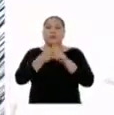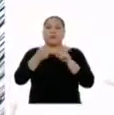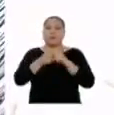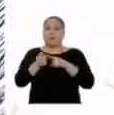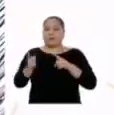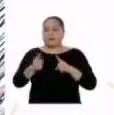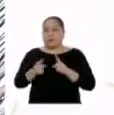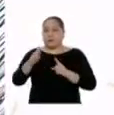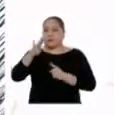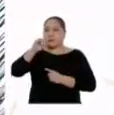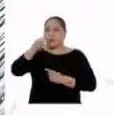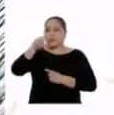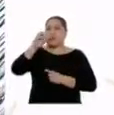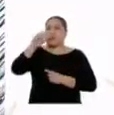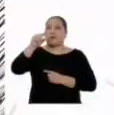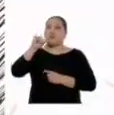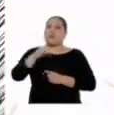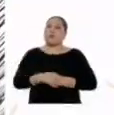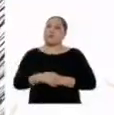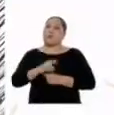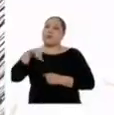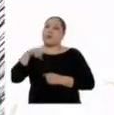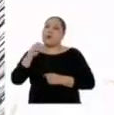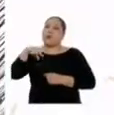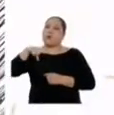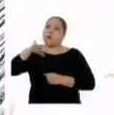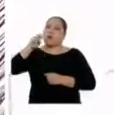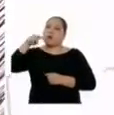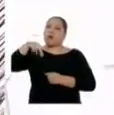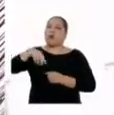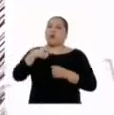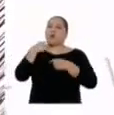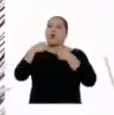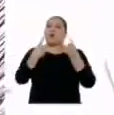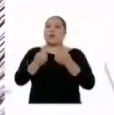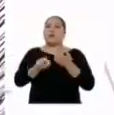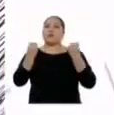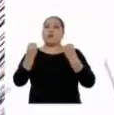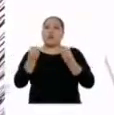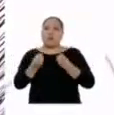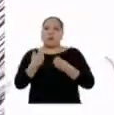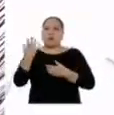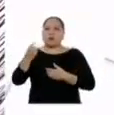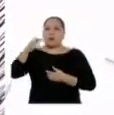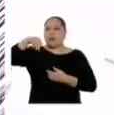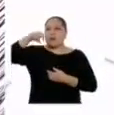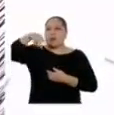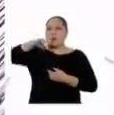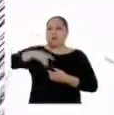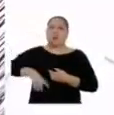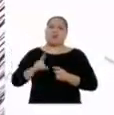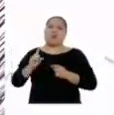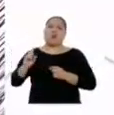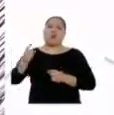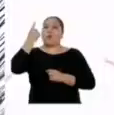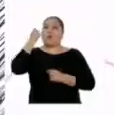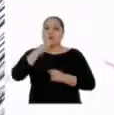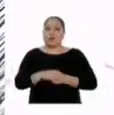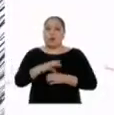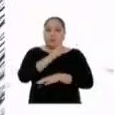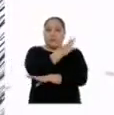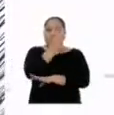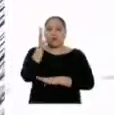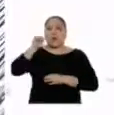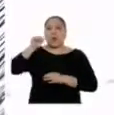Joaquín, cuéntanos, ¿cómo es la vegetación en el Parque Nacional del Mano? Es increíble y única, y gracias a sus bosques aguajales,